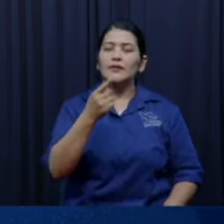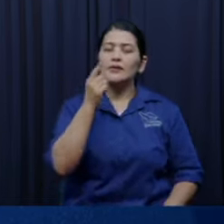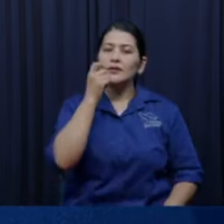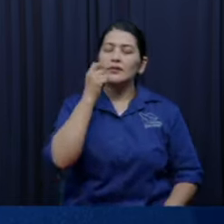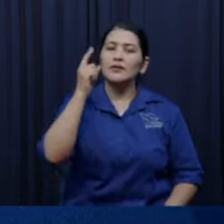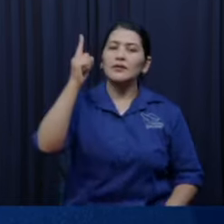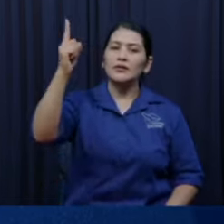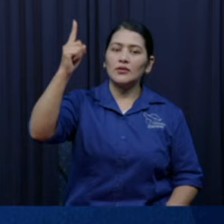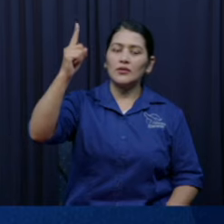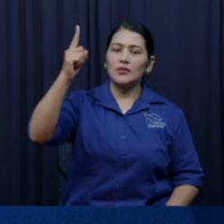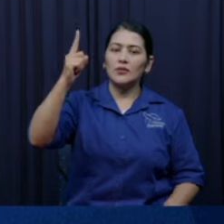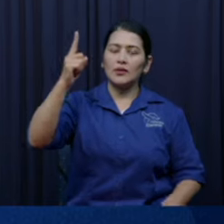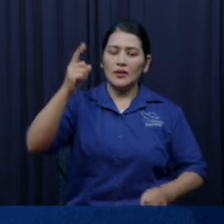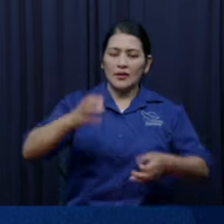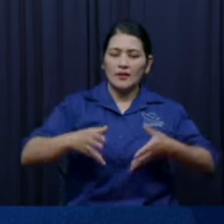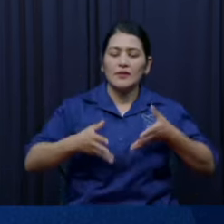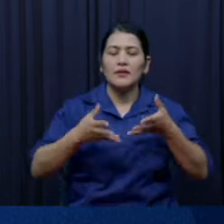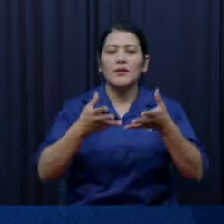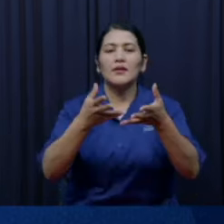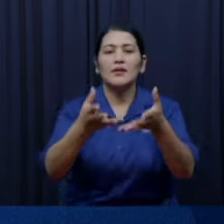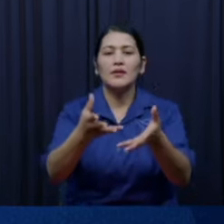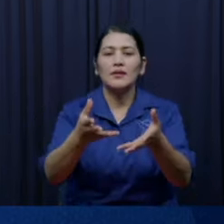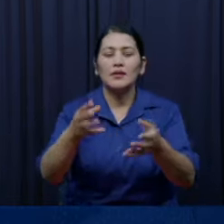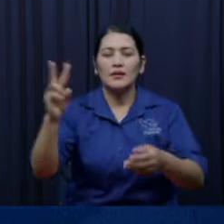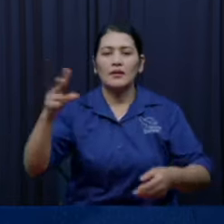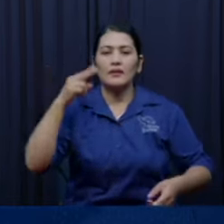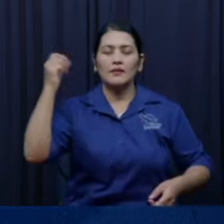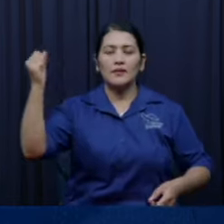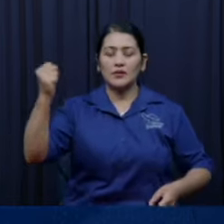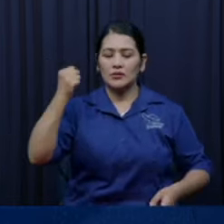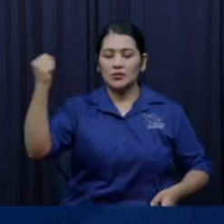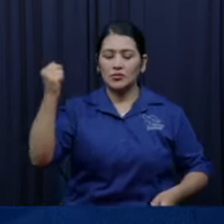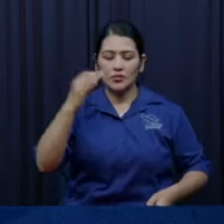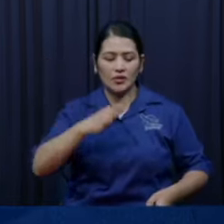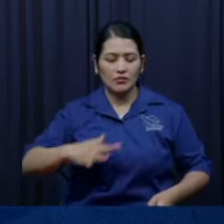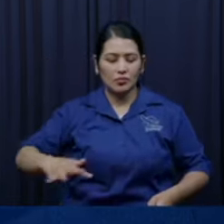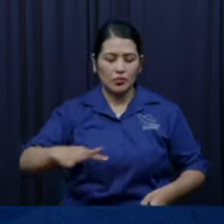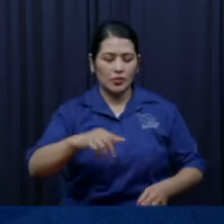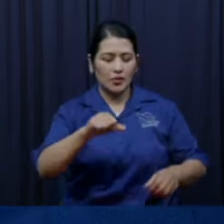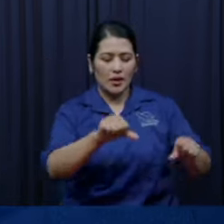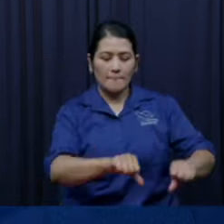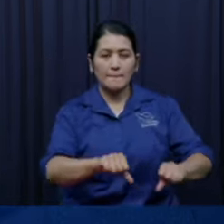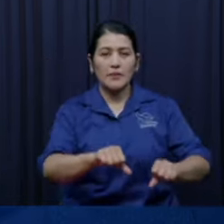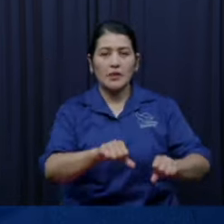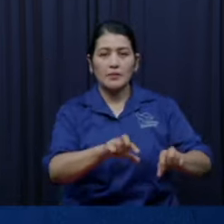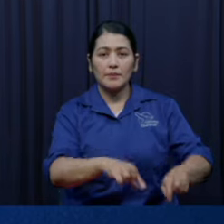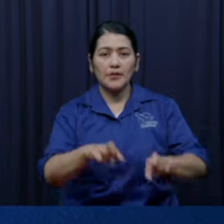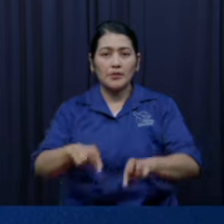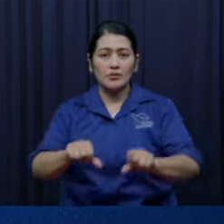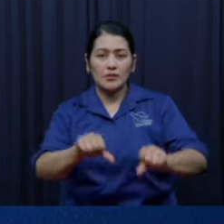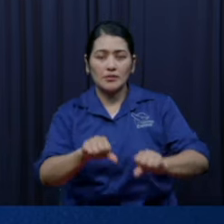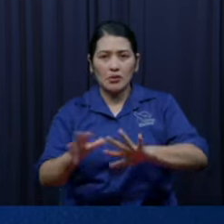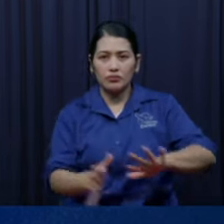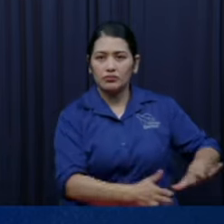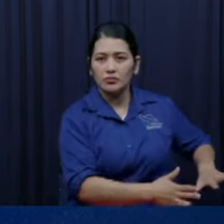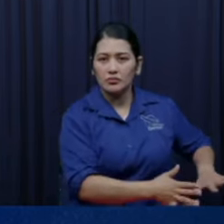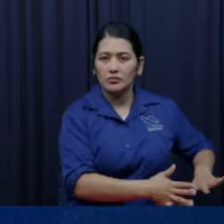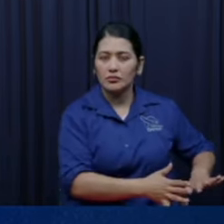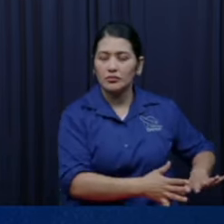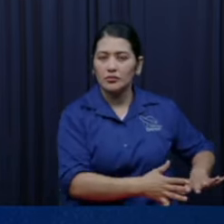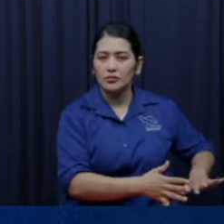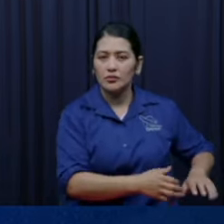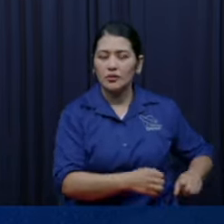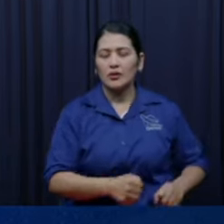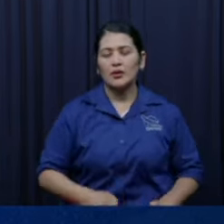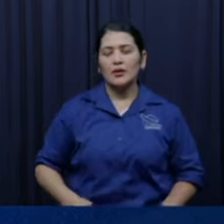Ahora, ahora miremos, esas podrían ser, repito, naciones, no necesariamente demonios, sino que